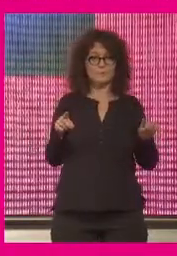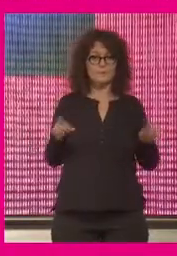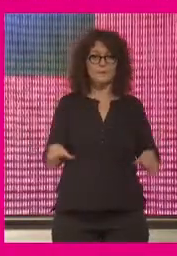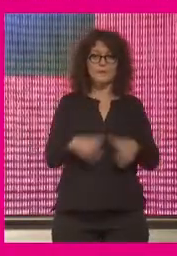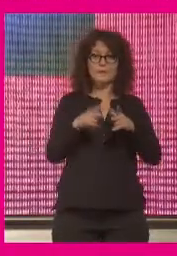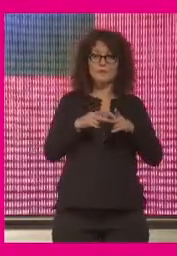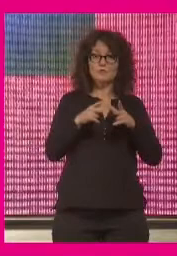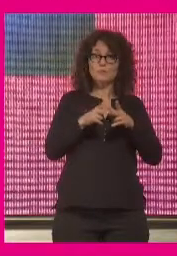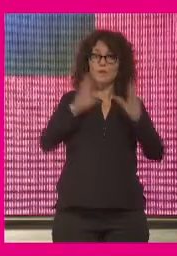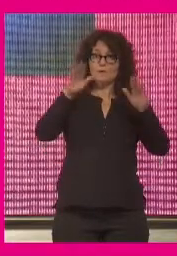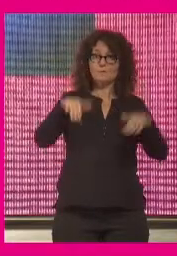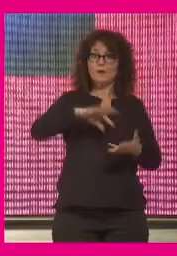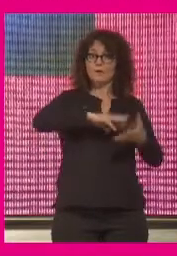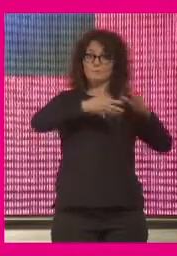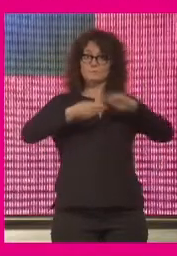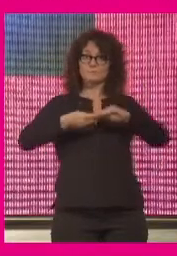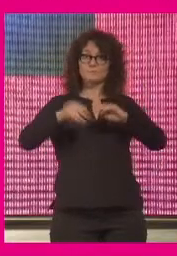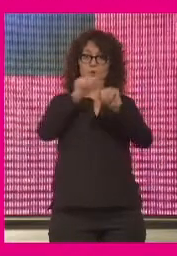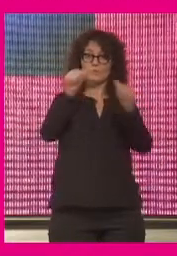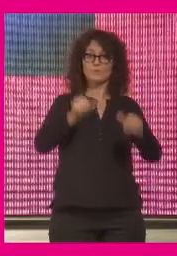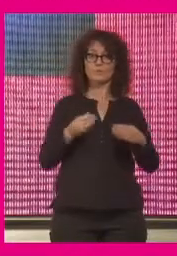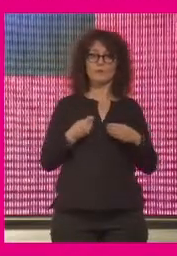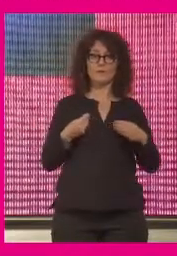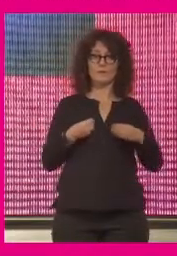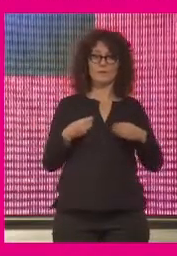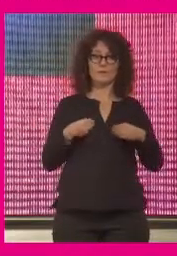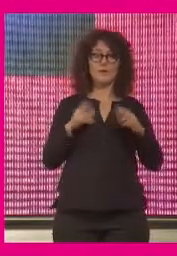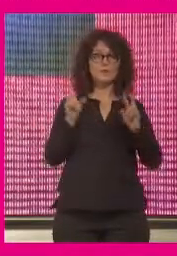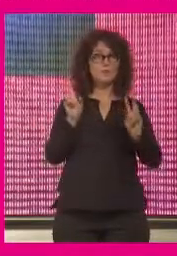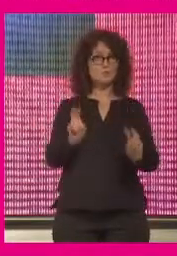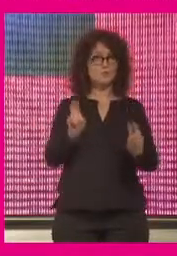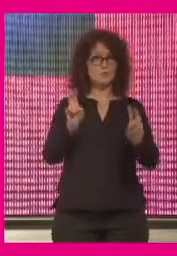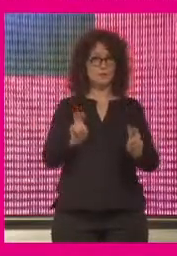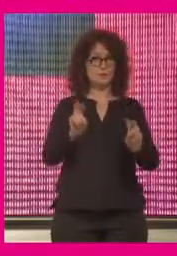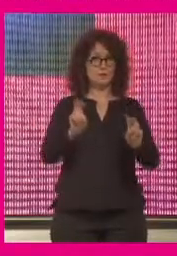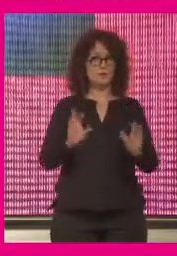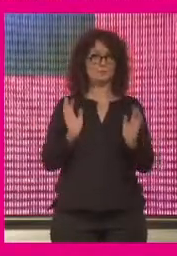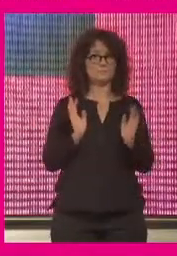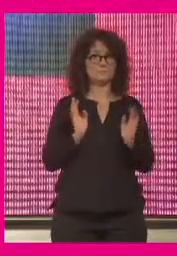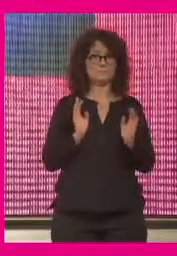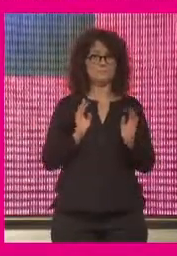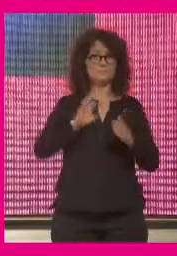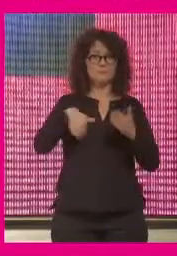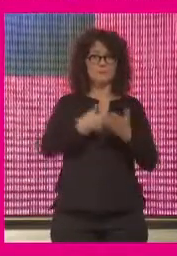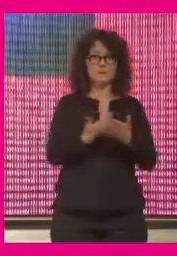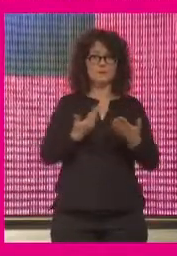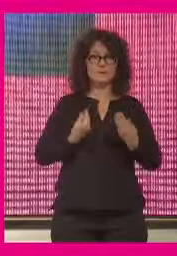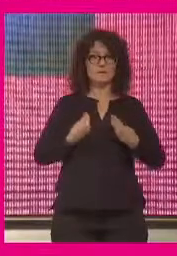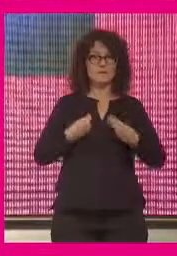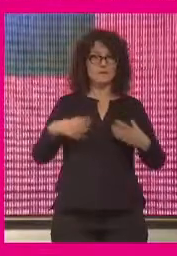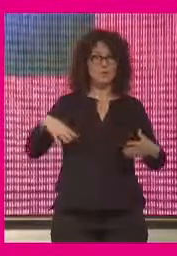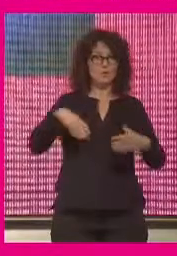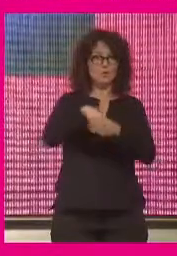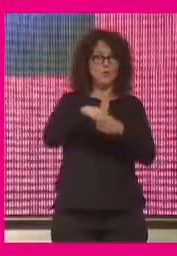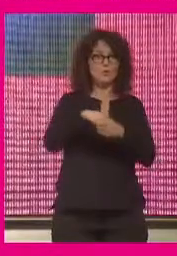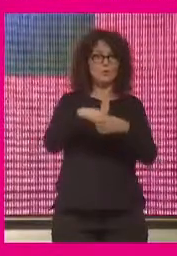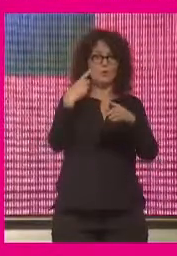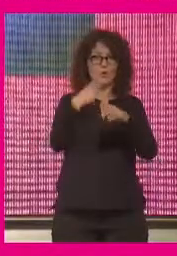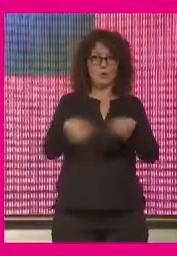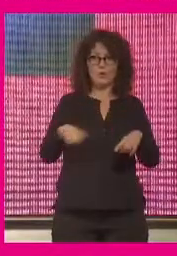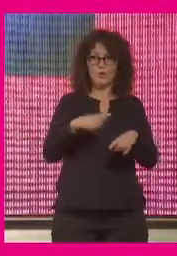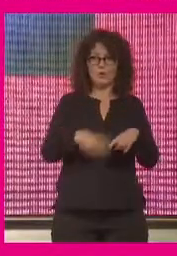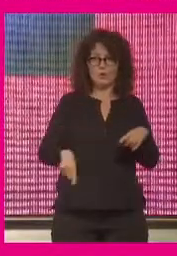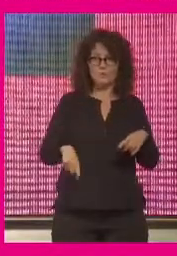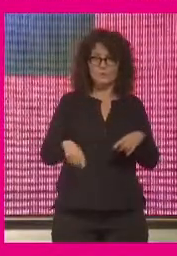respondido adaptándose a una nueva forma de vida que efectivamente ha incluido en su vida algunas de las cosas que se han